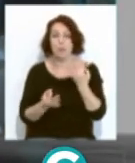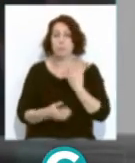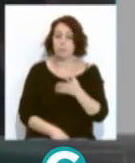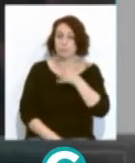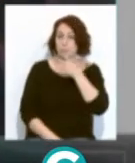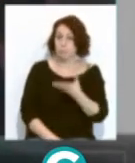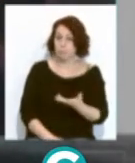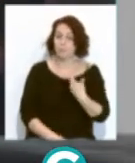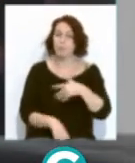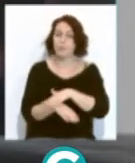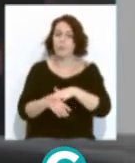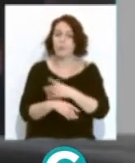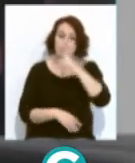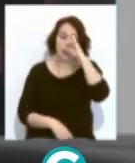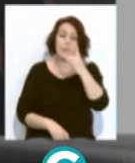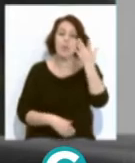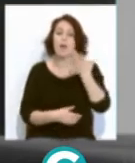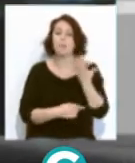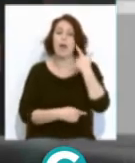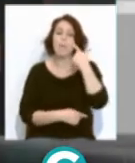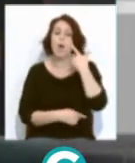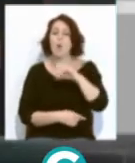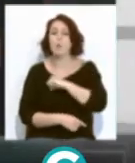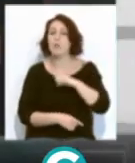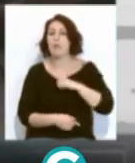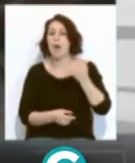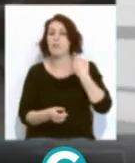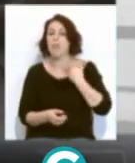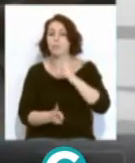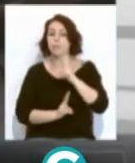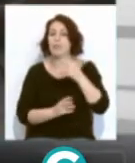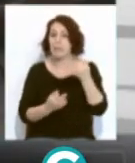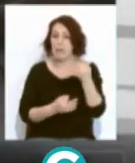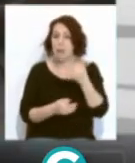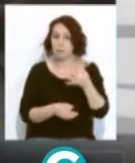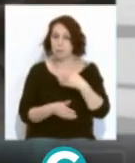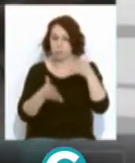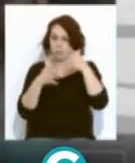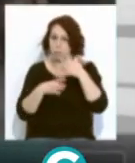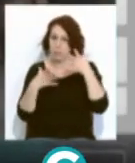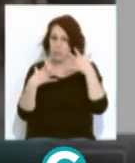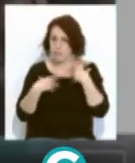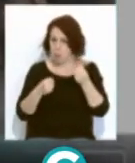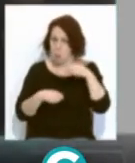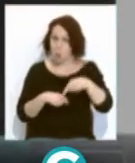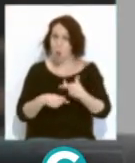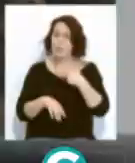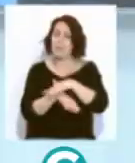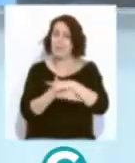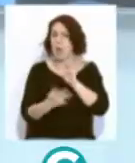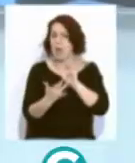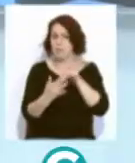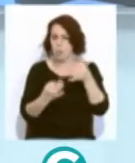lanzado es esta idea para ver cómo reaccionamos las comunidades autónomas. Yo creo que el Consejero de Salud tendrá la conversación durante la jornada de hoy con el Ministerio.